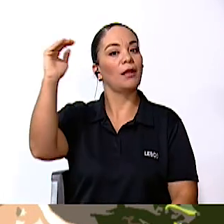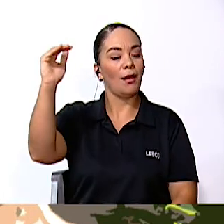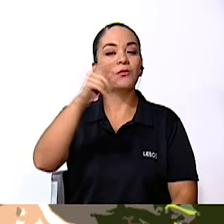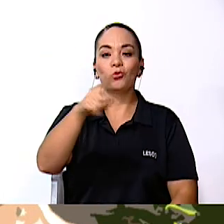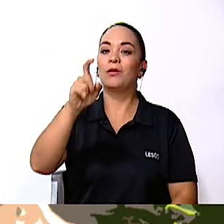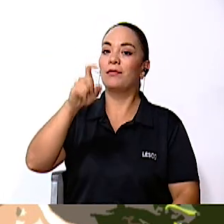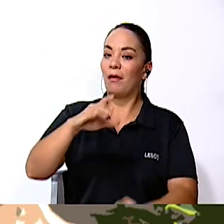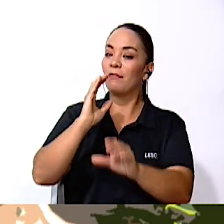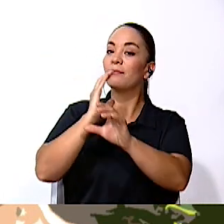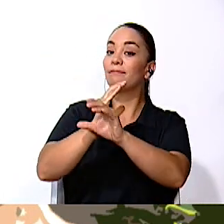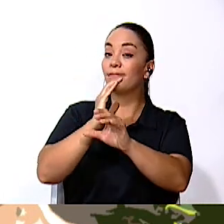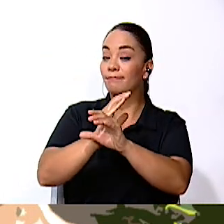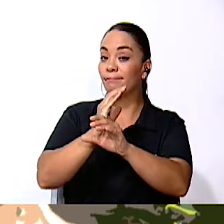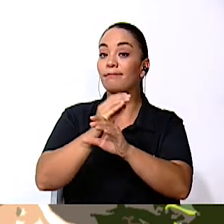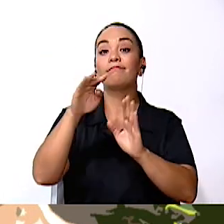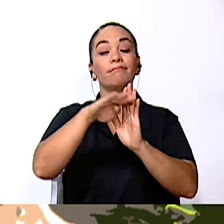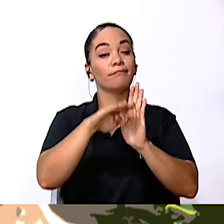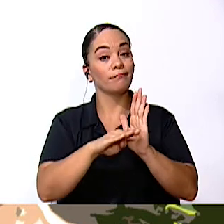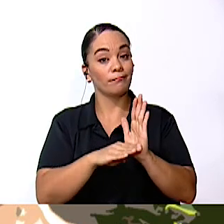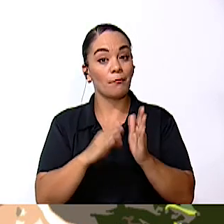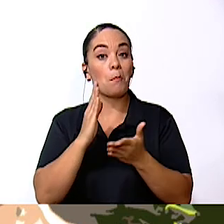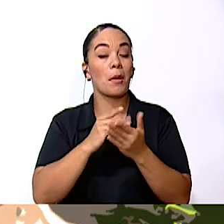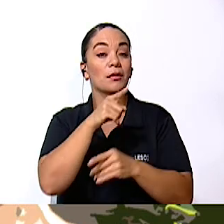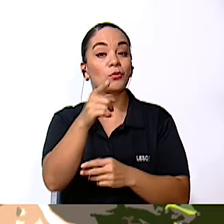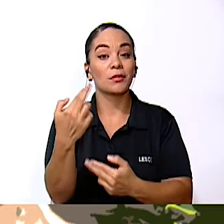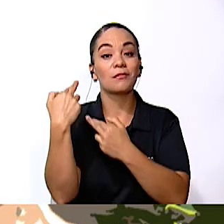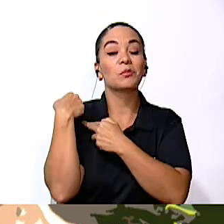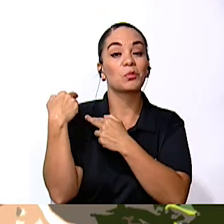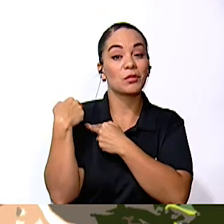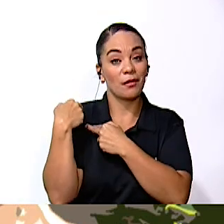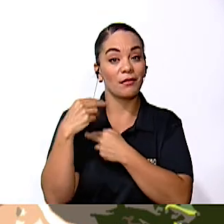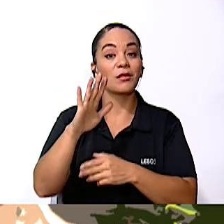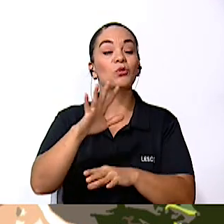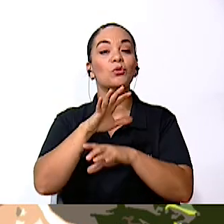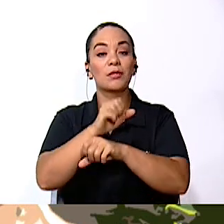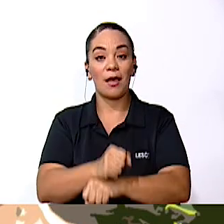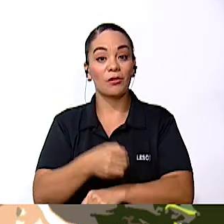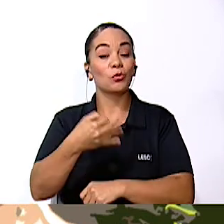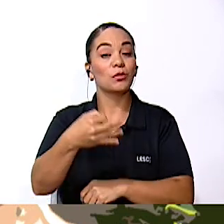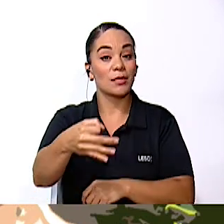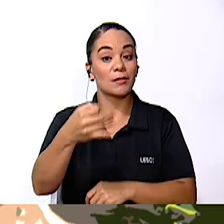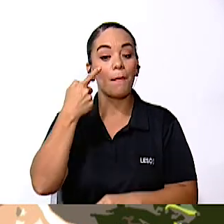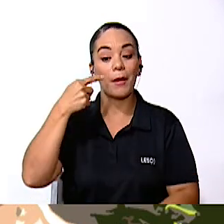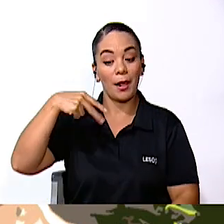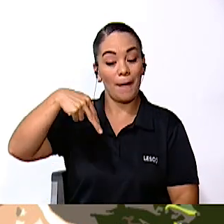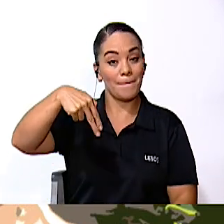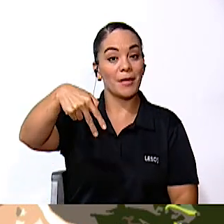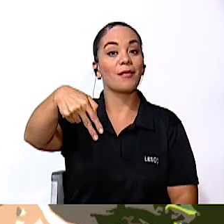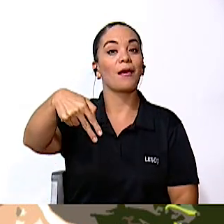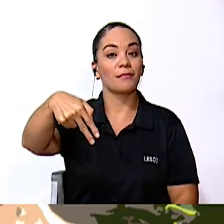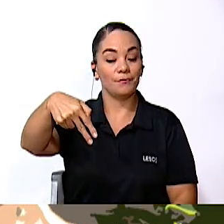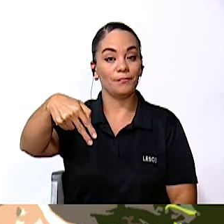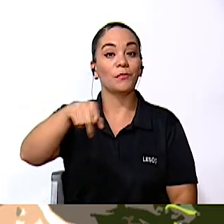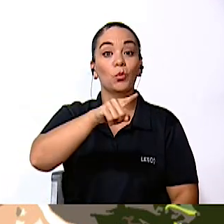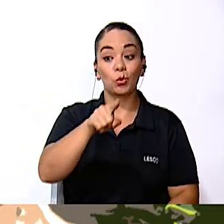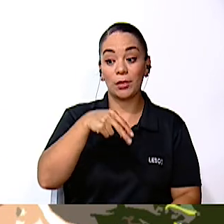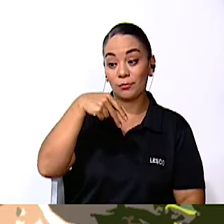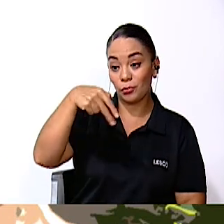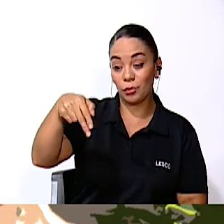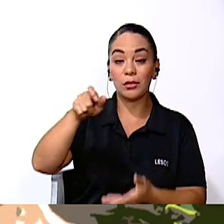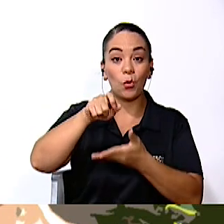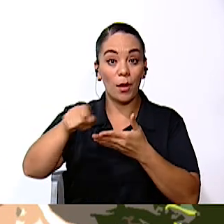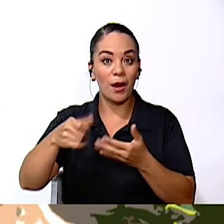Todas estas medidas Como parte De su responsabilidad Y de sus hábitos Para caminar Más cuando transitan A la escuela